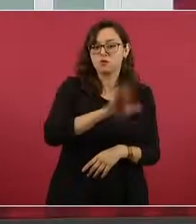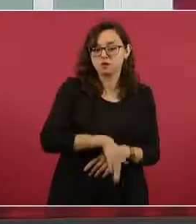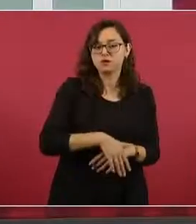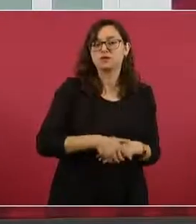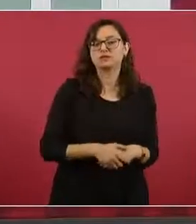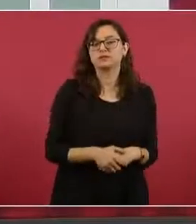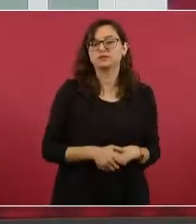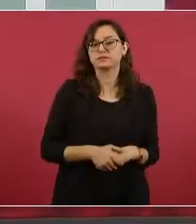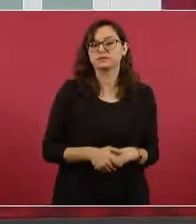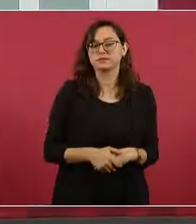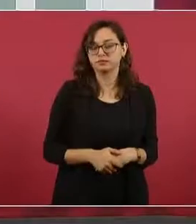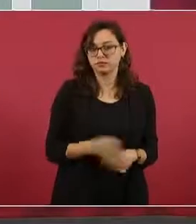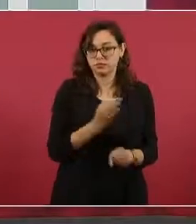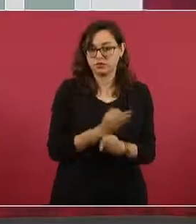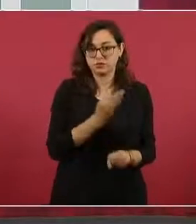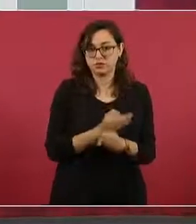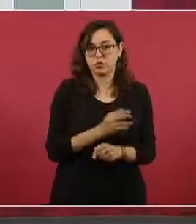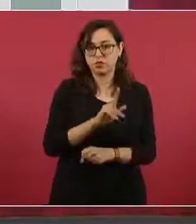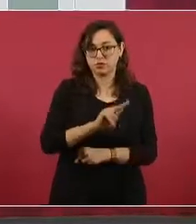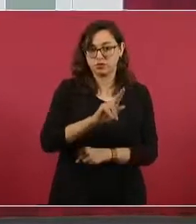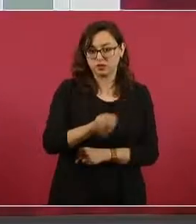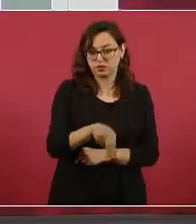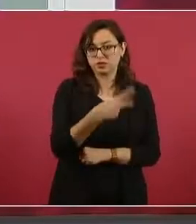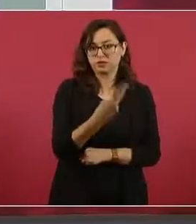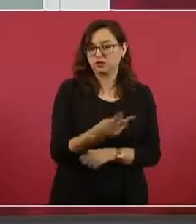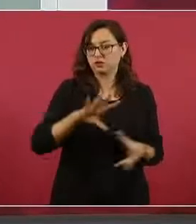94, 82.